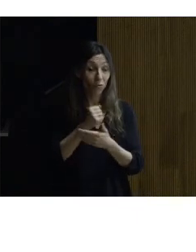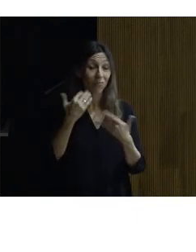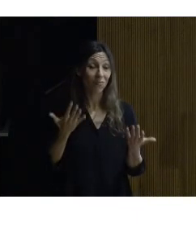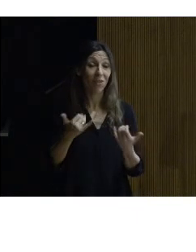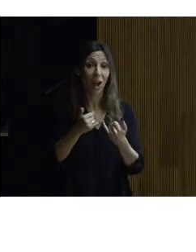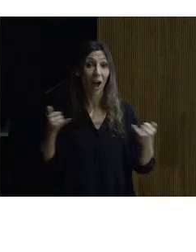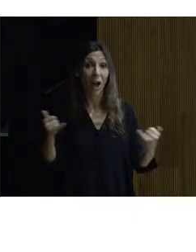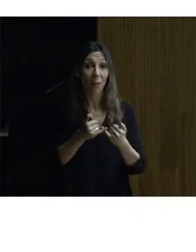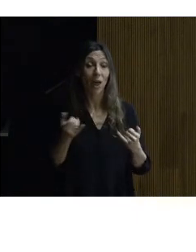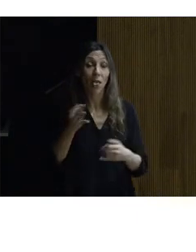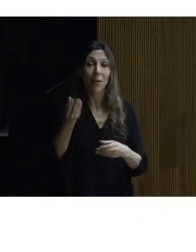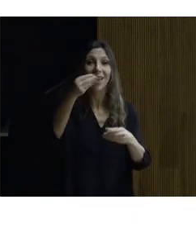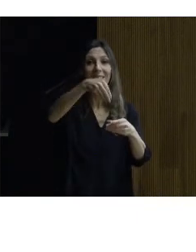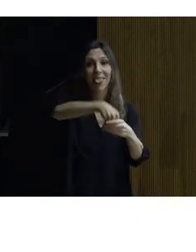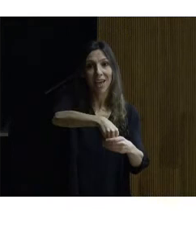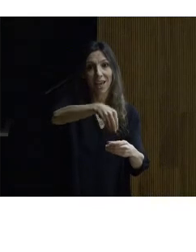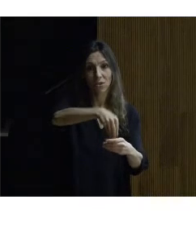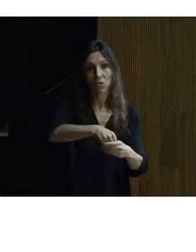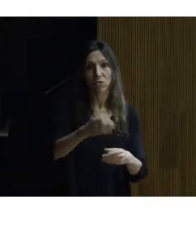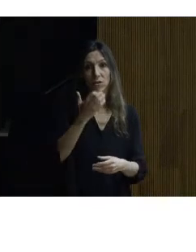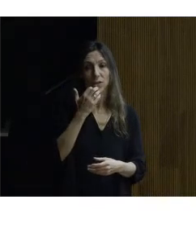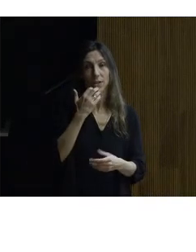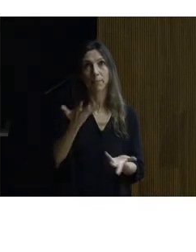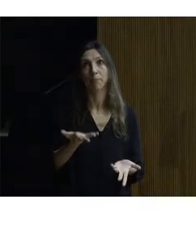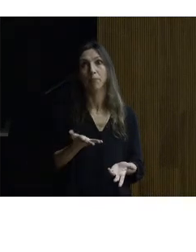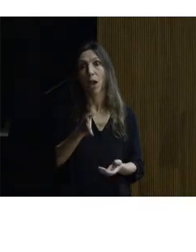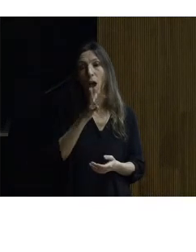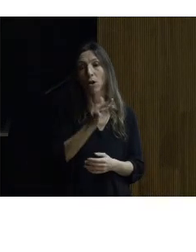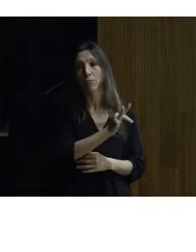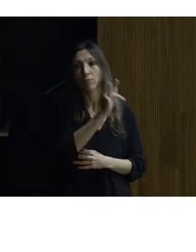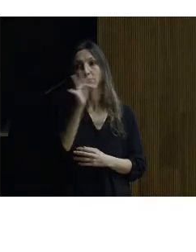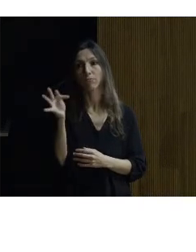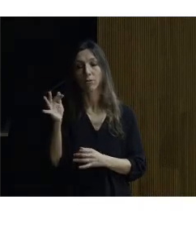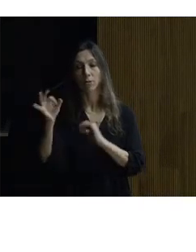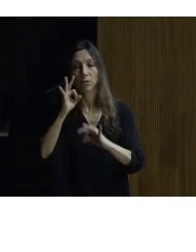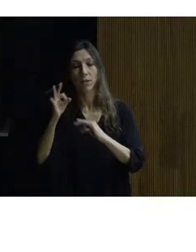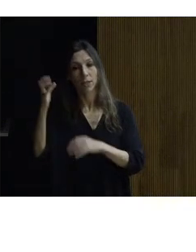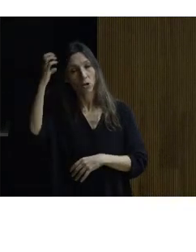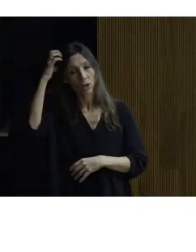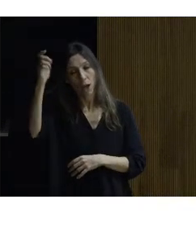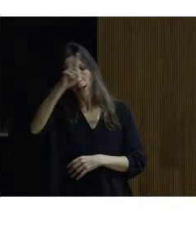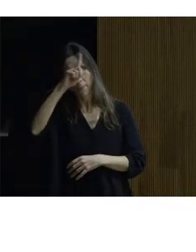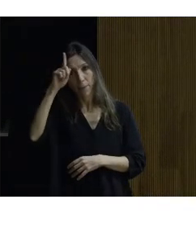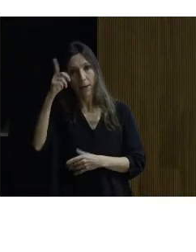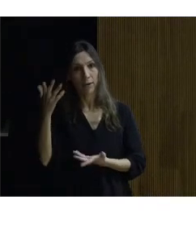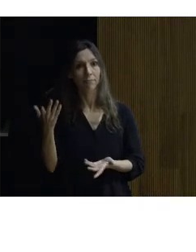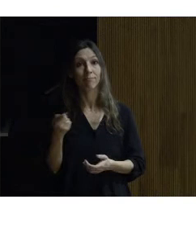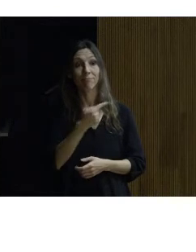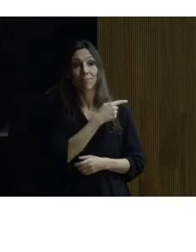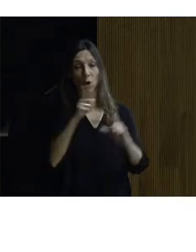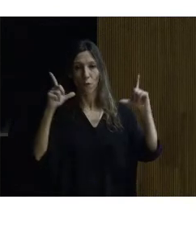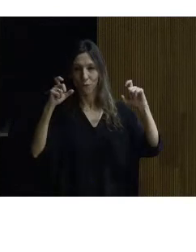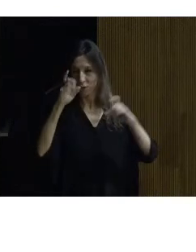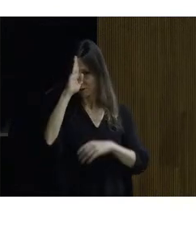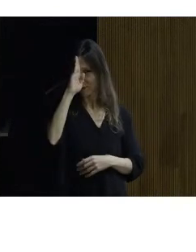estar colocado dentro si nos vamos al teatro real de madrid aquí voy a verlo directamente con una de las fotos que puede